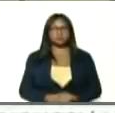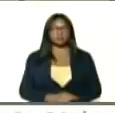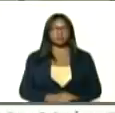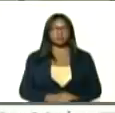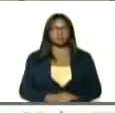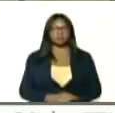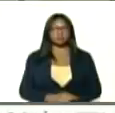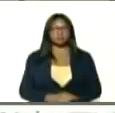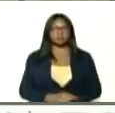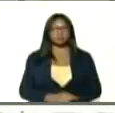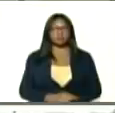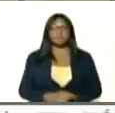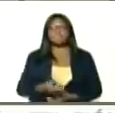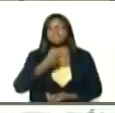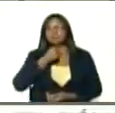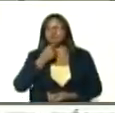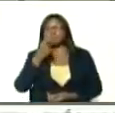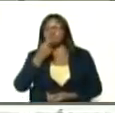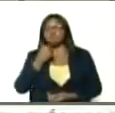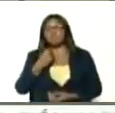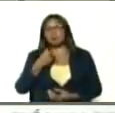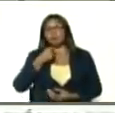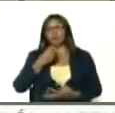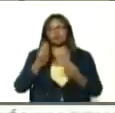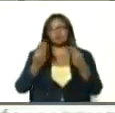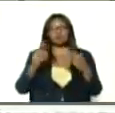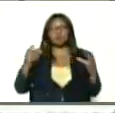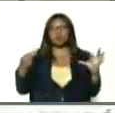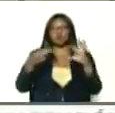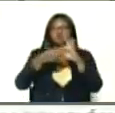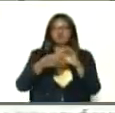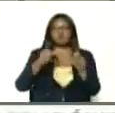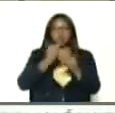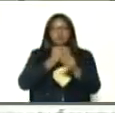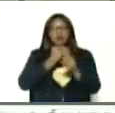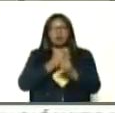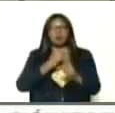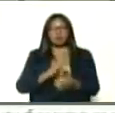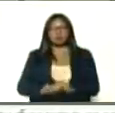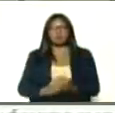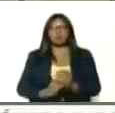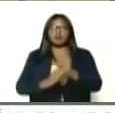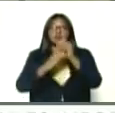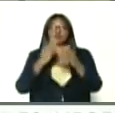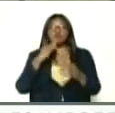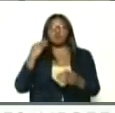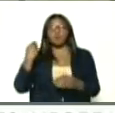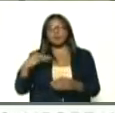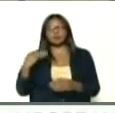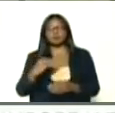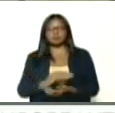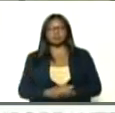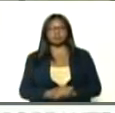Me gusta mucho, que estén ustedes unidos, allá, trabajando, este es el liderazgo, de la juventud,